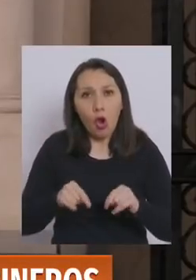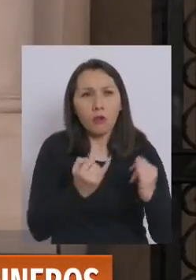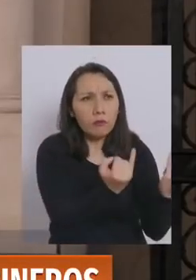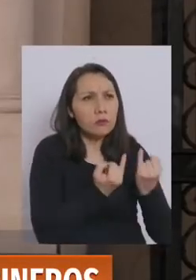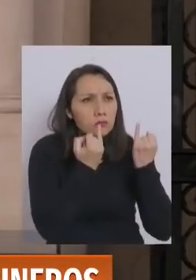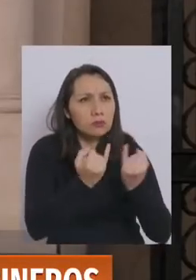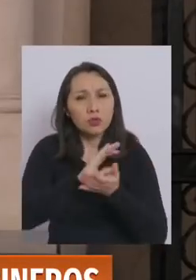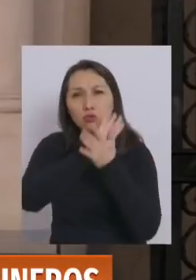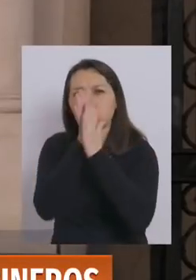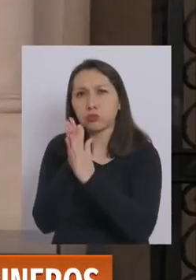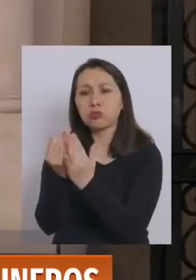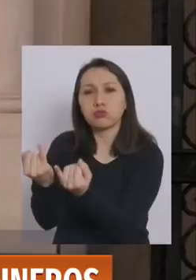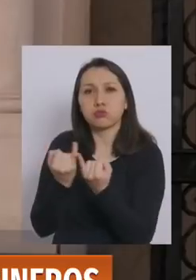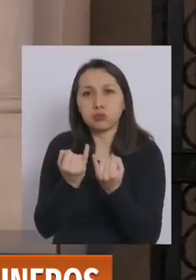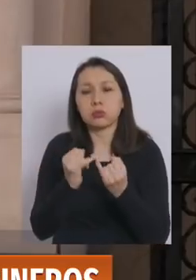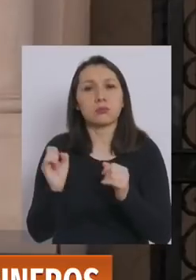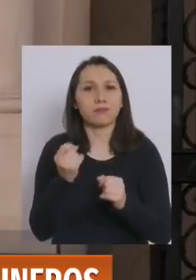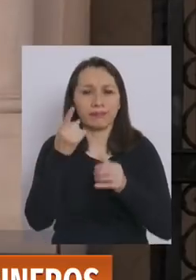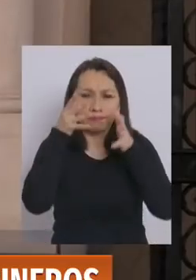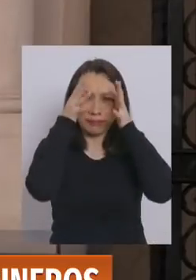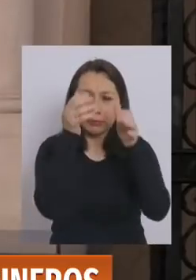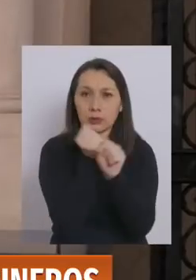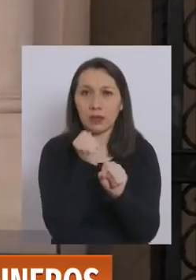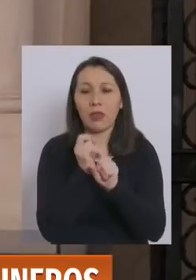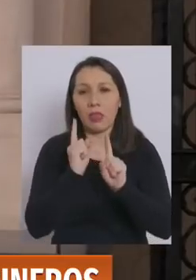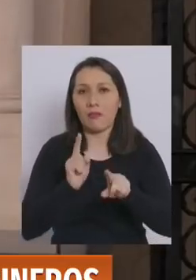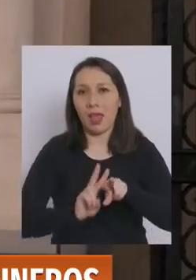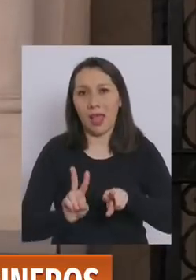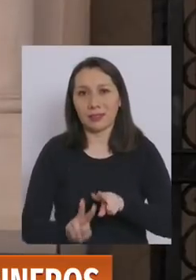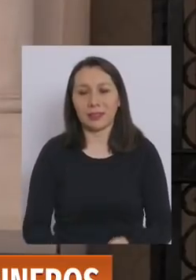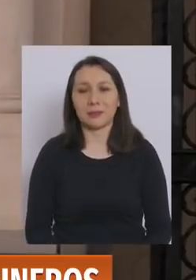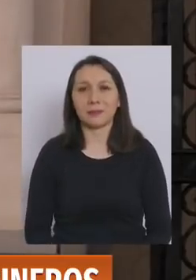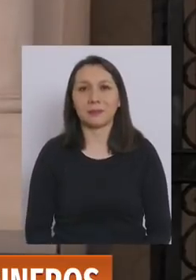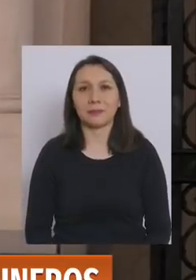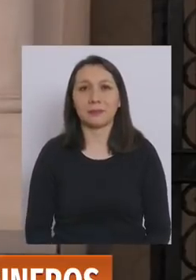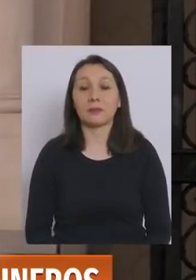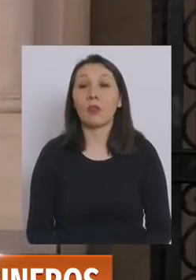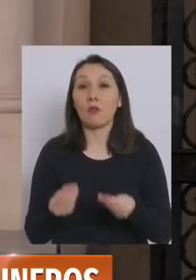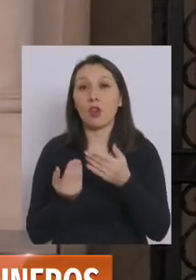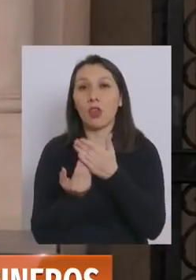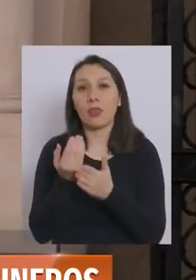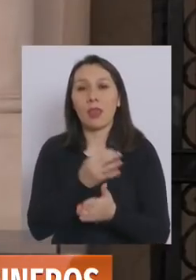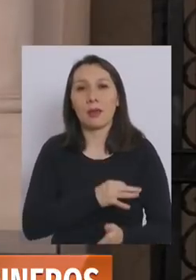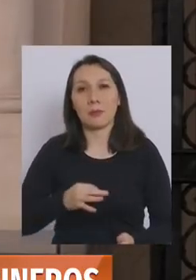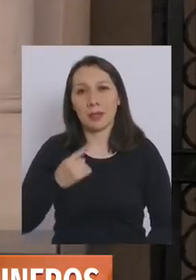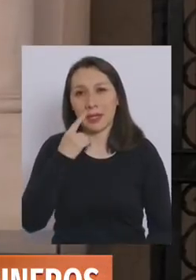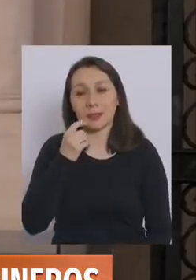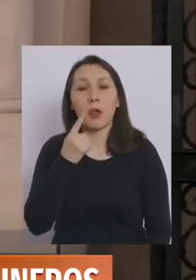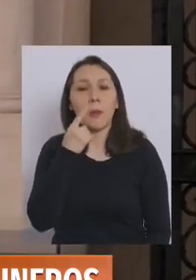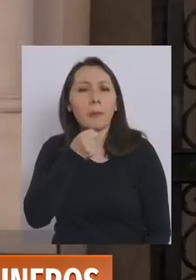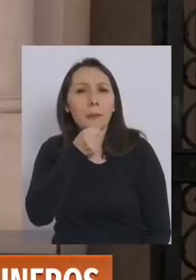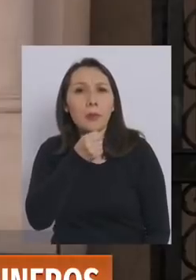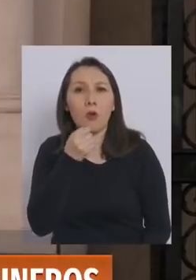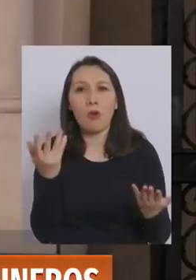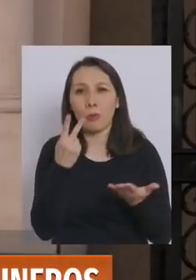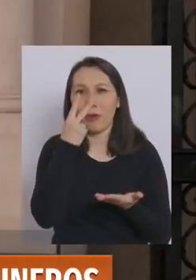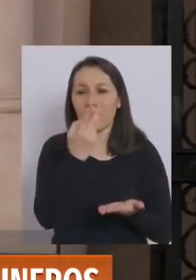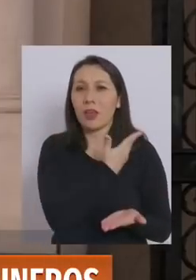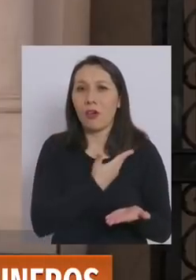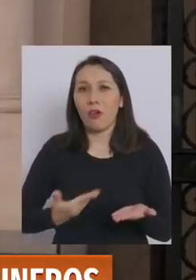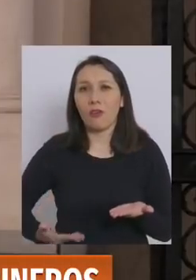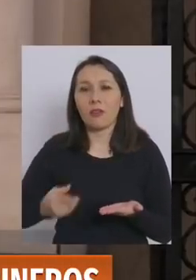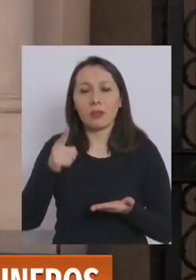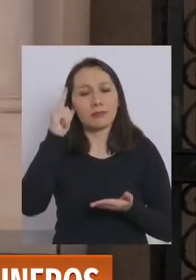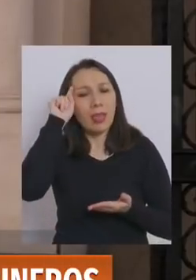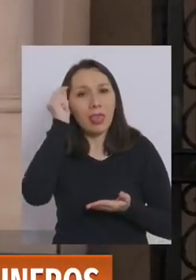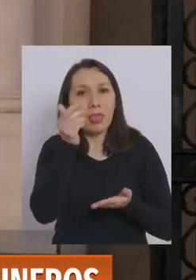interiorizando en ella y va a ser una de las tareas principales que le tocará cometer. Buenos días, Ministro. ¿Cómo ve el Gobierno esta idea